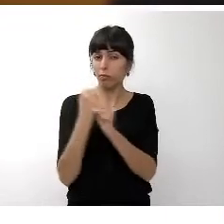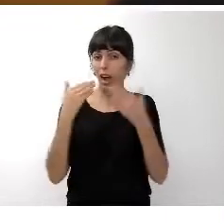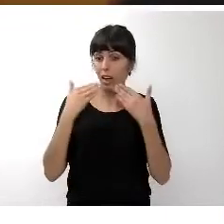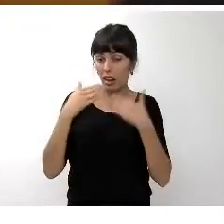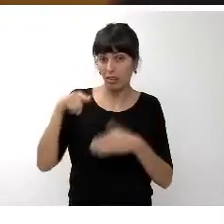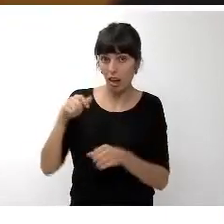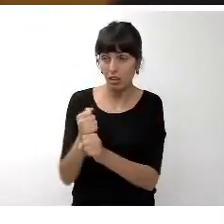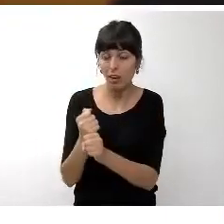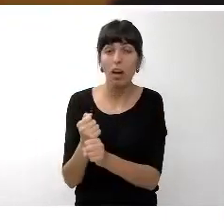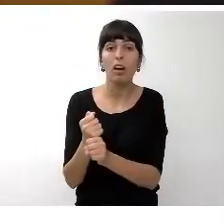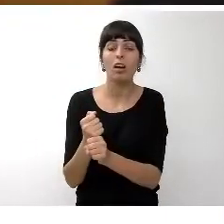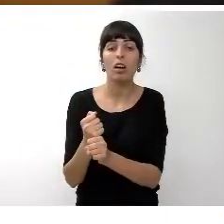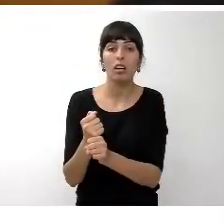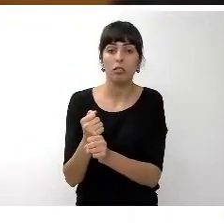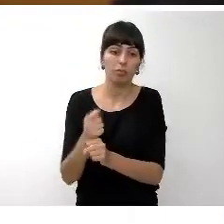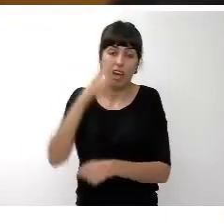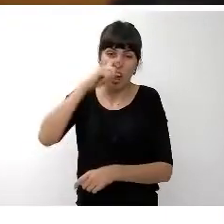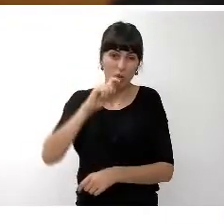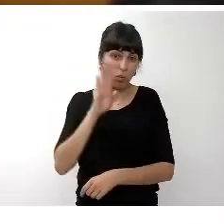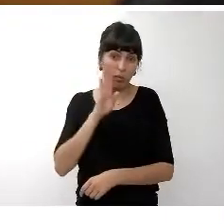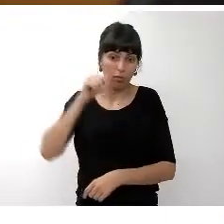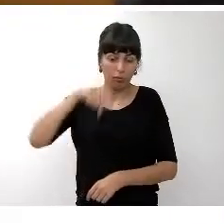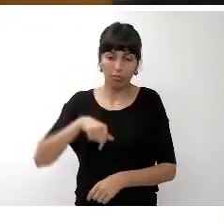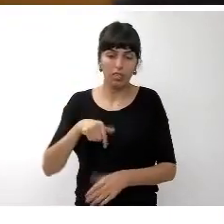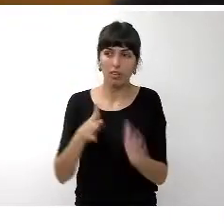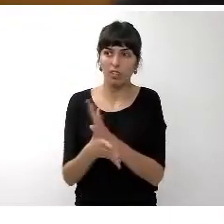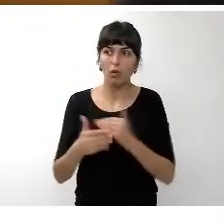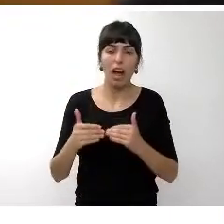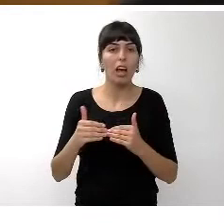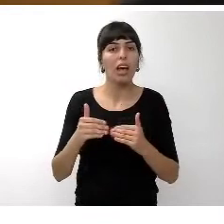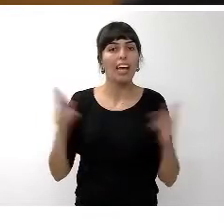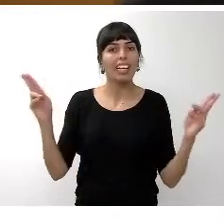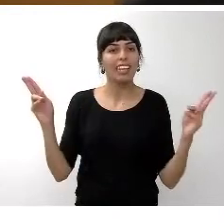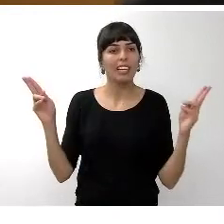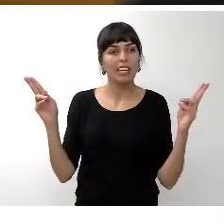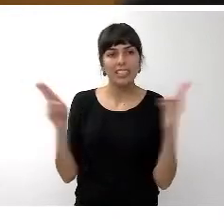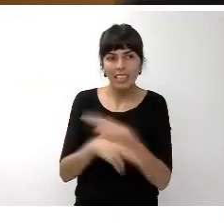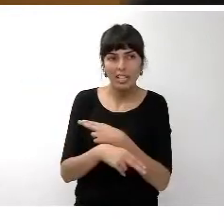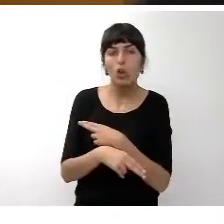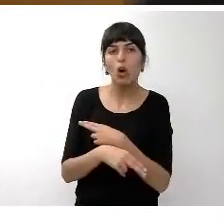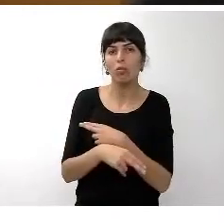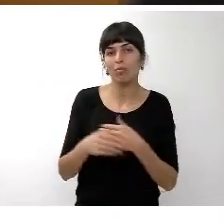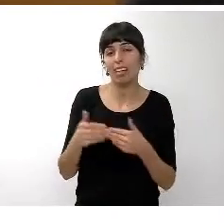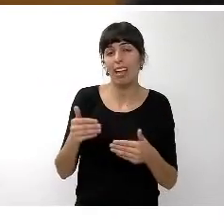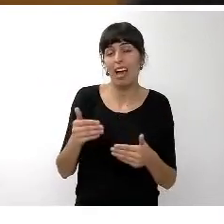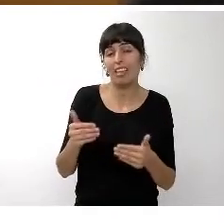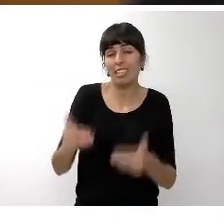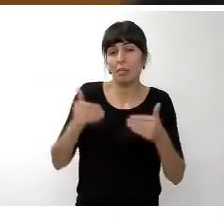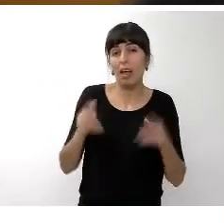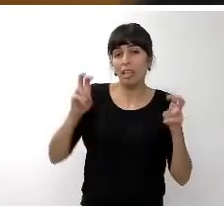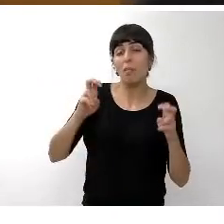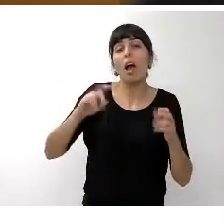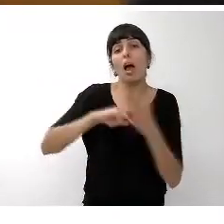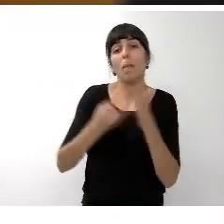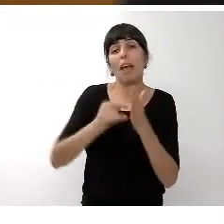es un año donde se ha producido una cancelación anticipada del plan de saneamiento de TITSA por más de 12